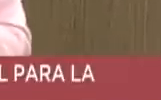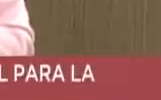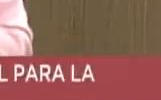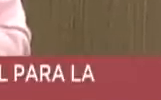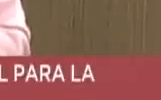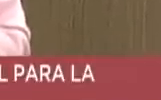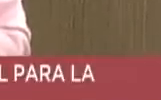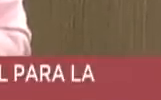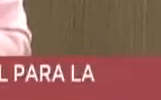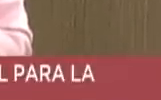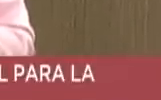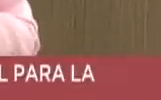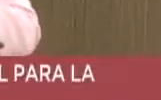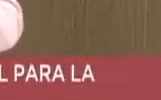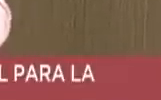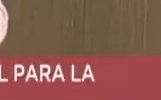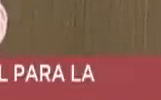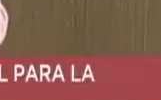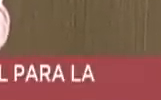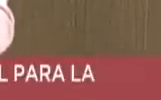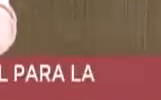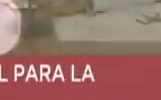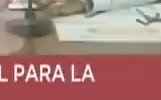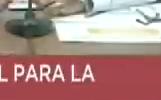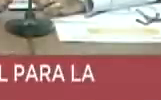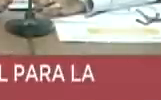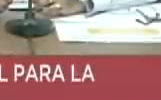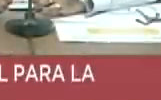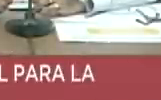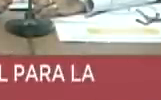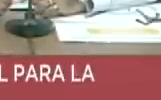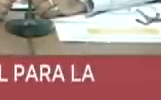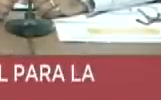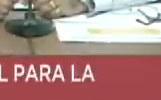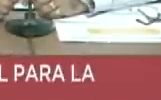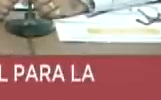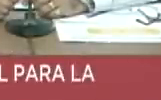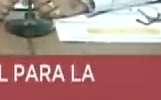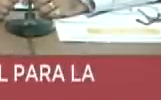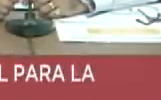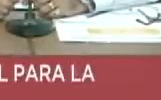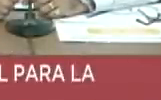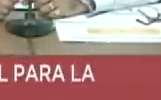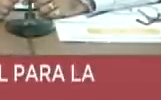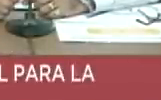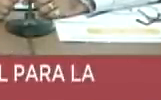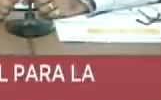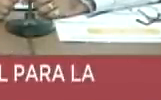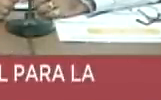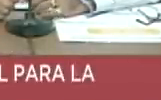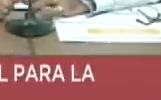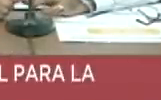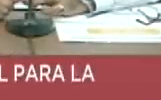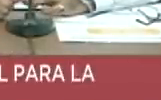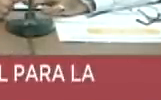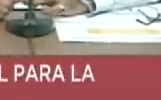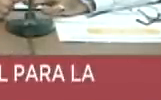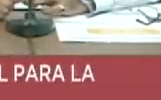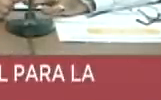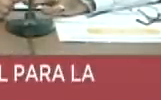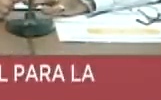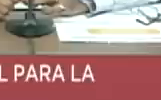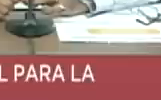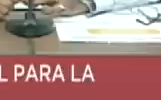Bueno, bien, les decía que estamos valorando... Mi saludo, señora